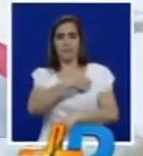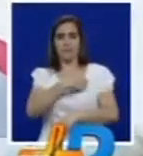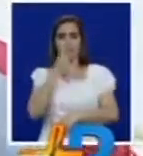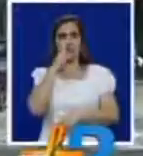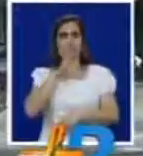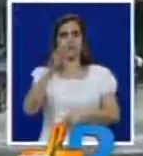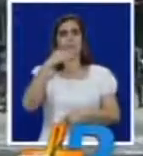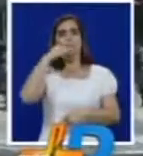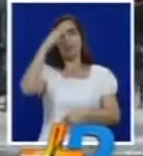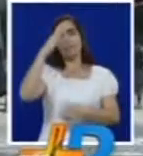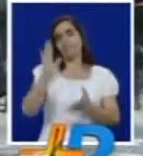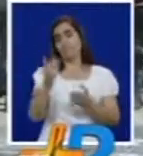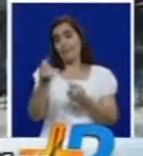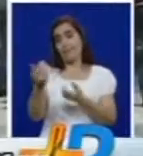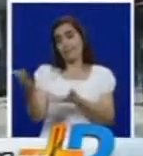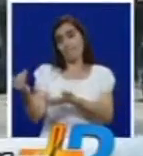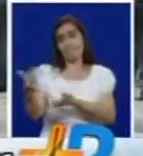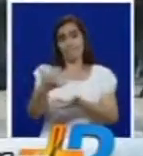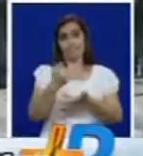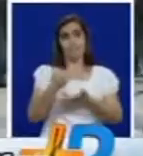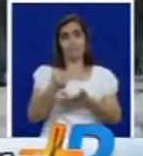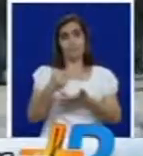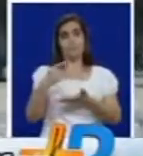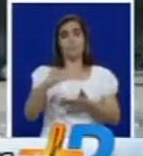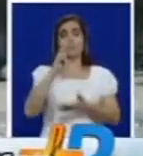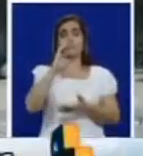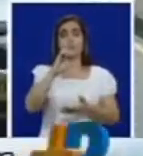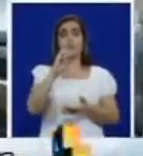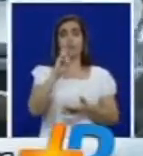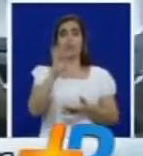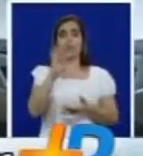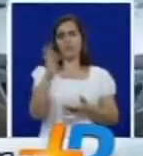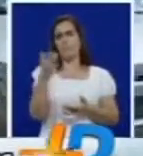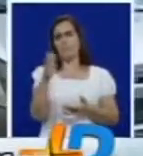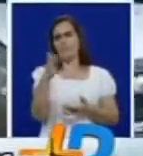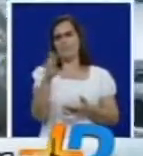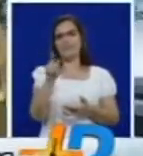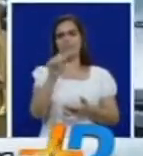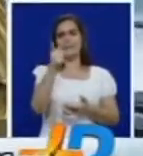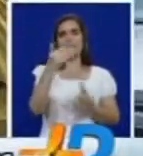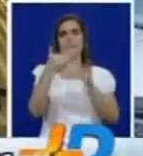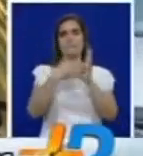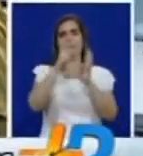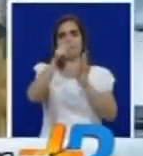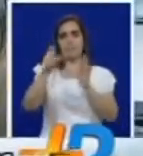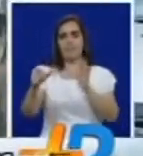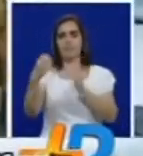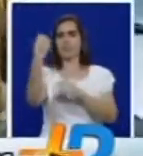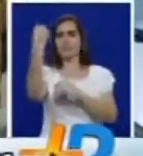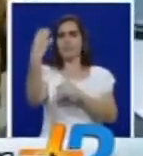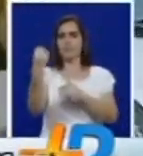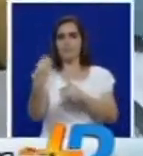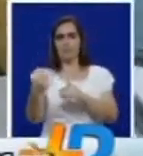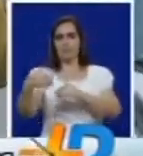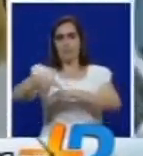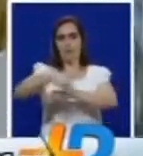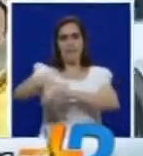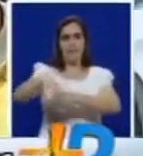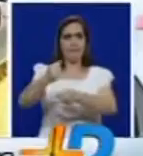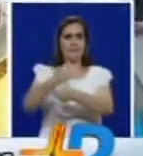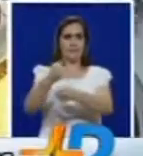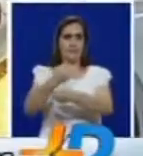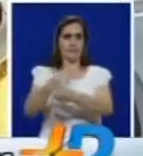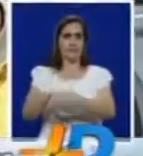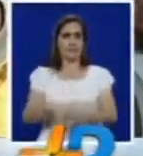en Medellín según la central unitaria de trabajadores CUT aproximadamente 10.000 personas acuden al rebusque como medio de subsistencia